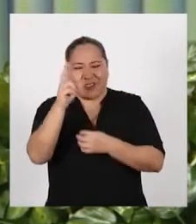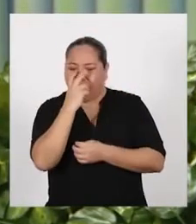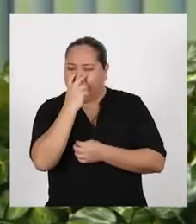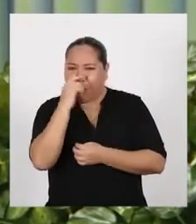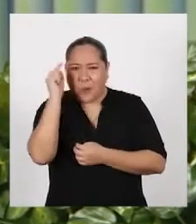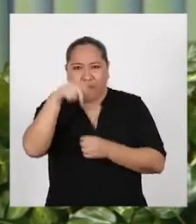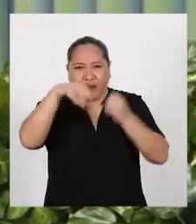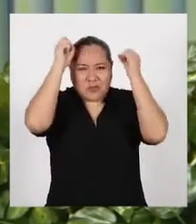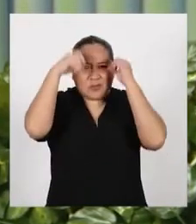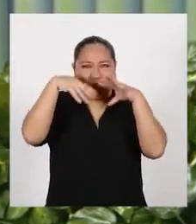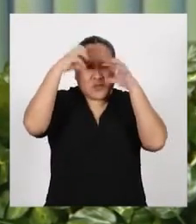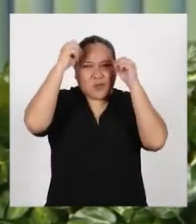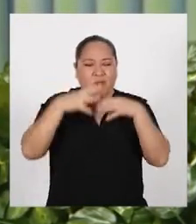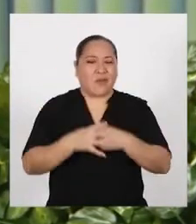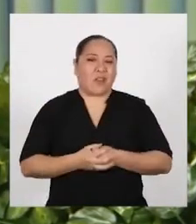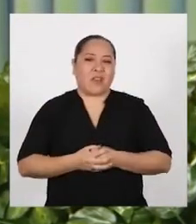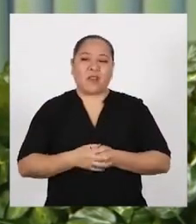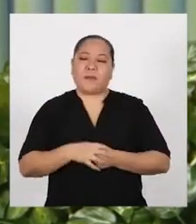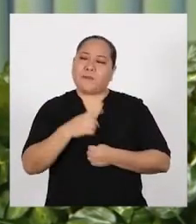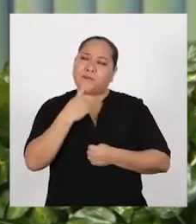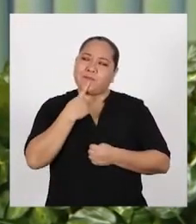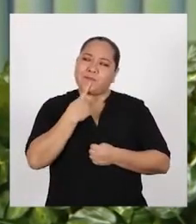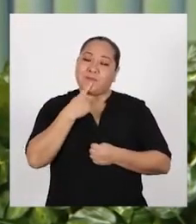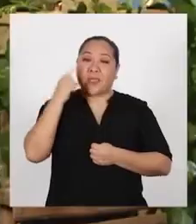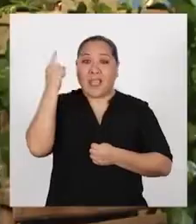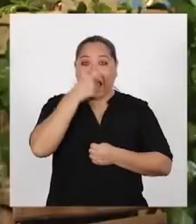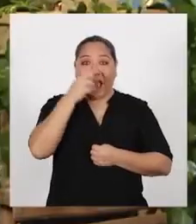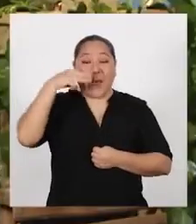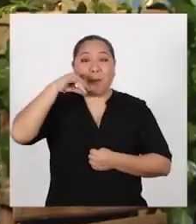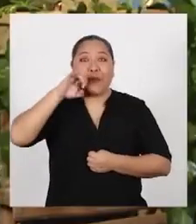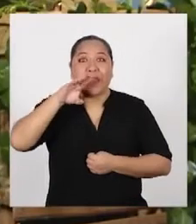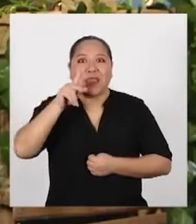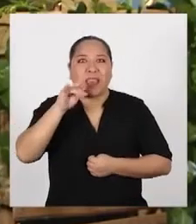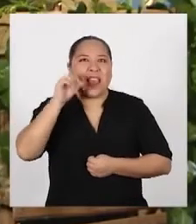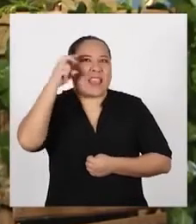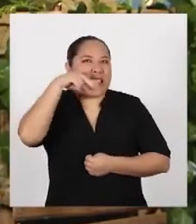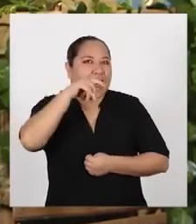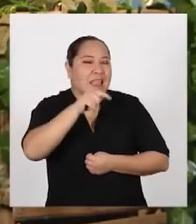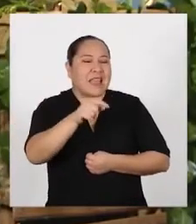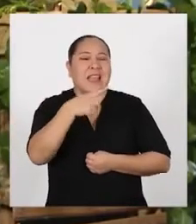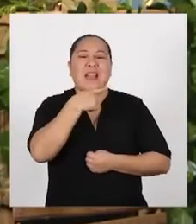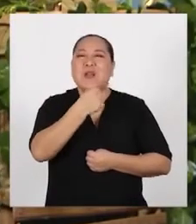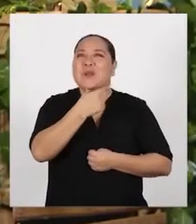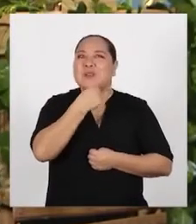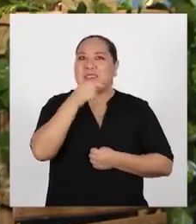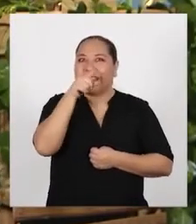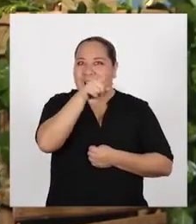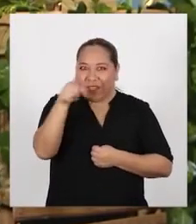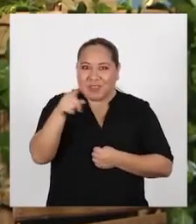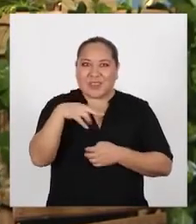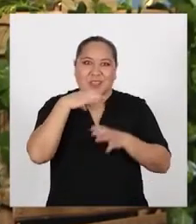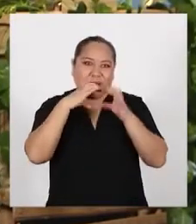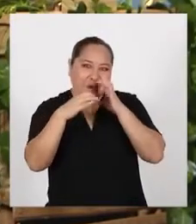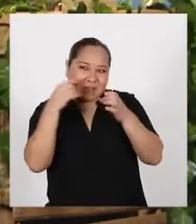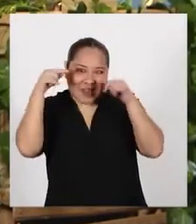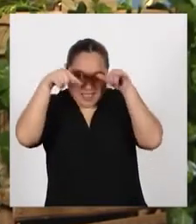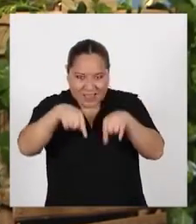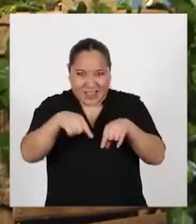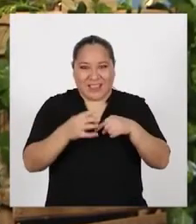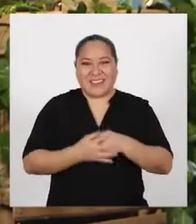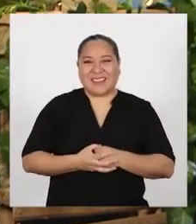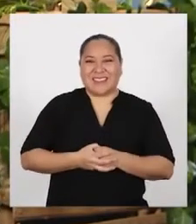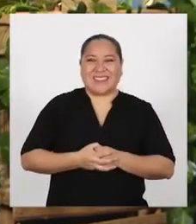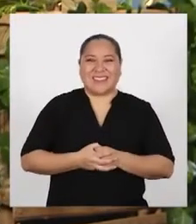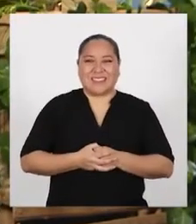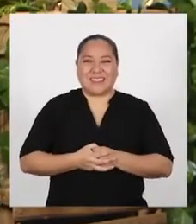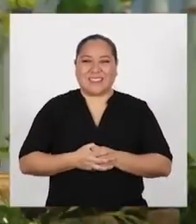curiosos sobre la lluvia! A Mickey y Nati seguro les encantó lo que hemos hablado